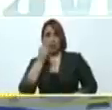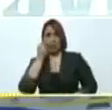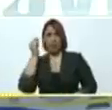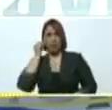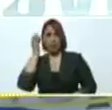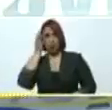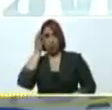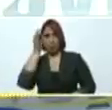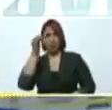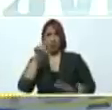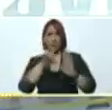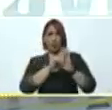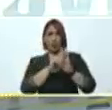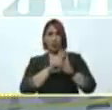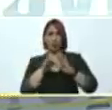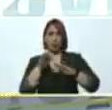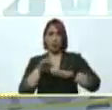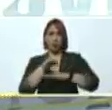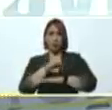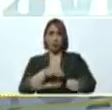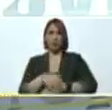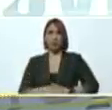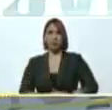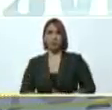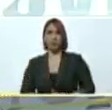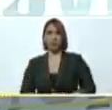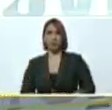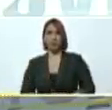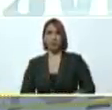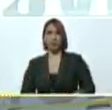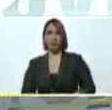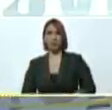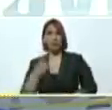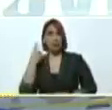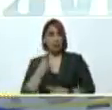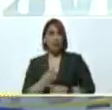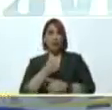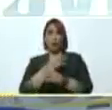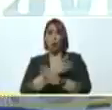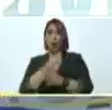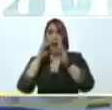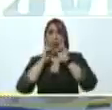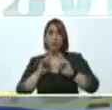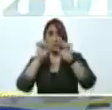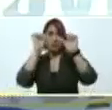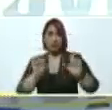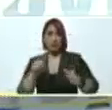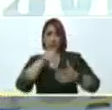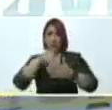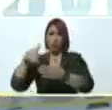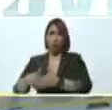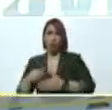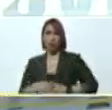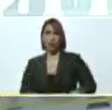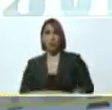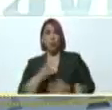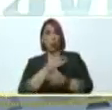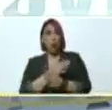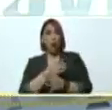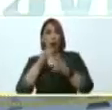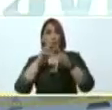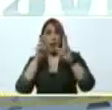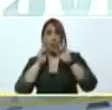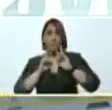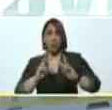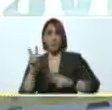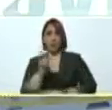consejos legislativos, consejos municipales, a jugarle limpio al sistema electoral, a jugarle limpio